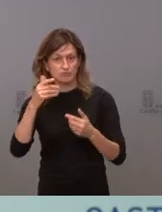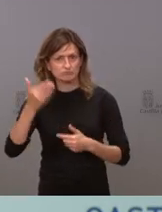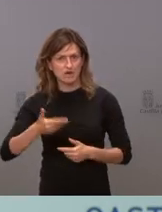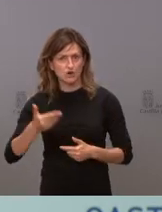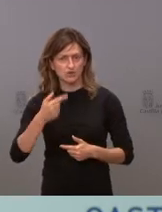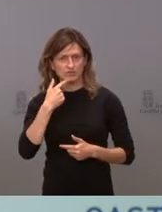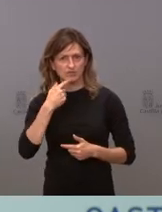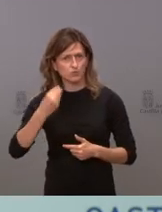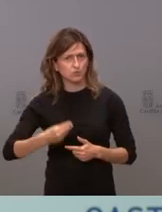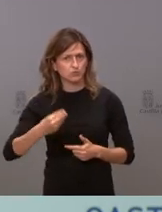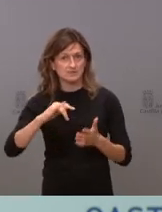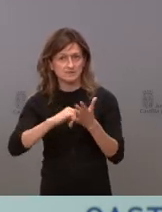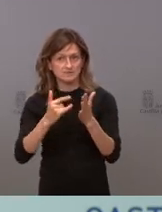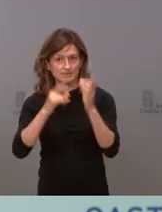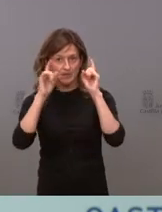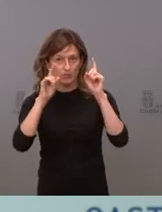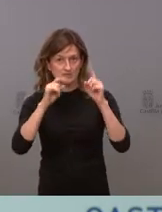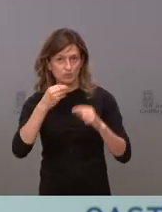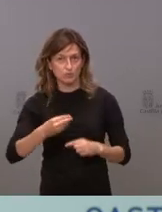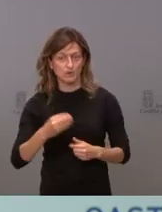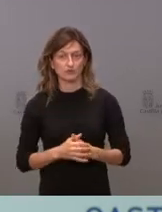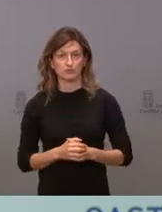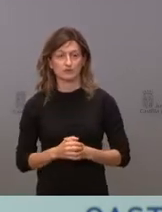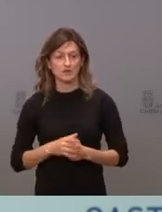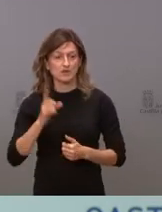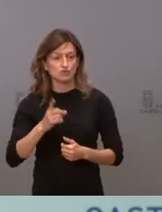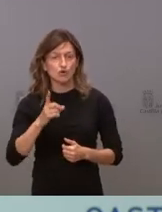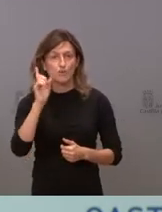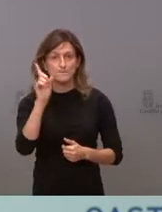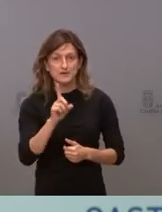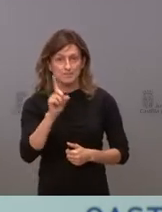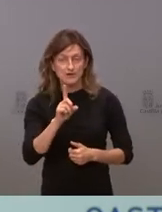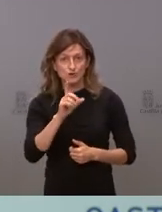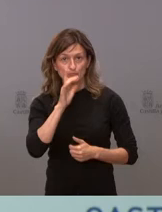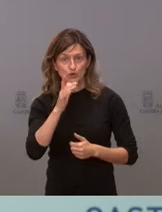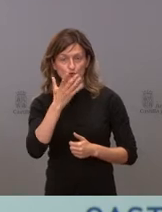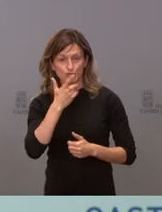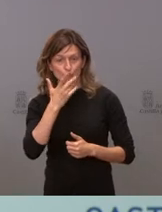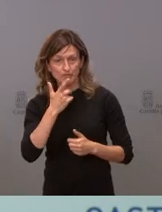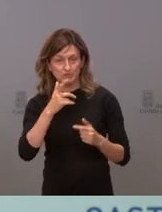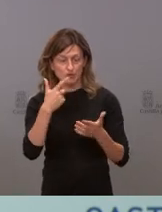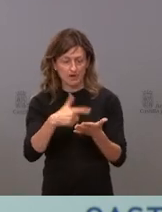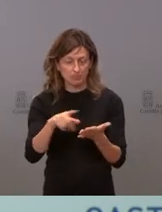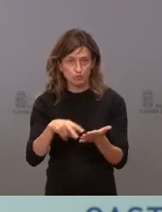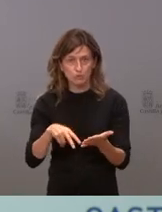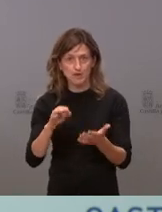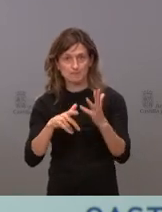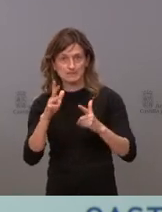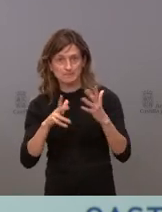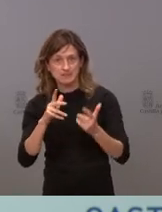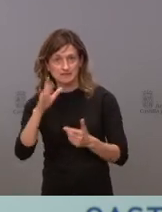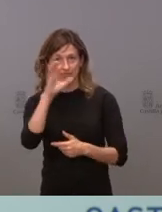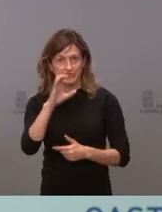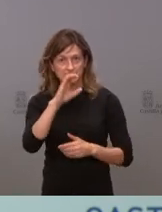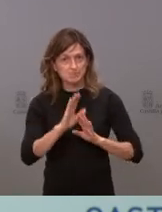excepcional nuestro sistema educativo. No somos solamente los primeros en conocimientos, como en lectura o en matemáticas o en